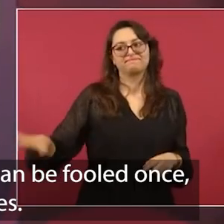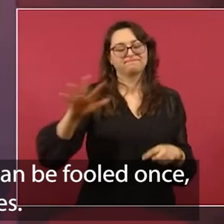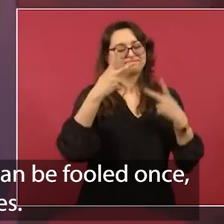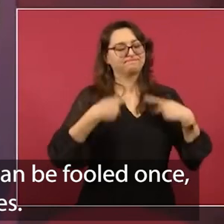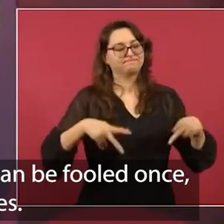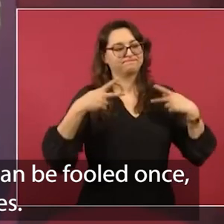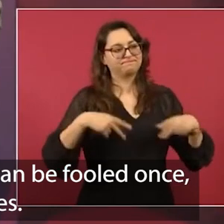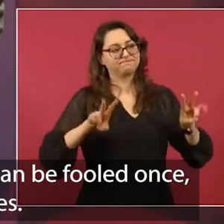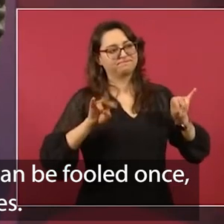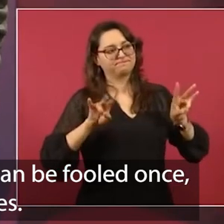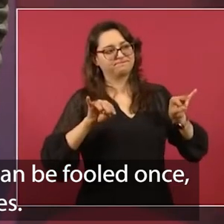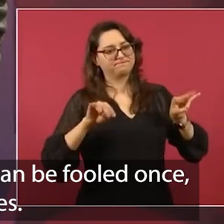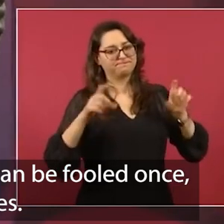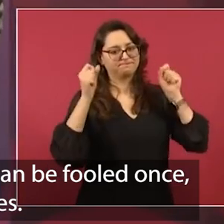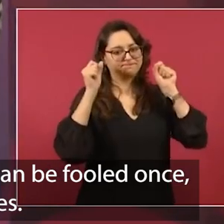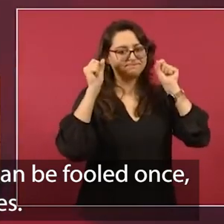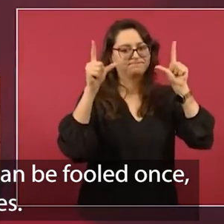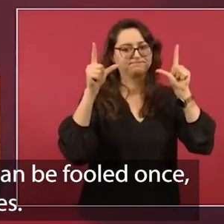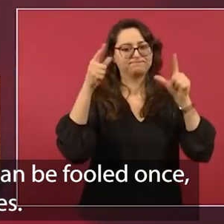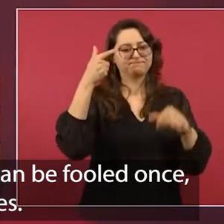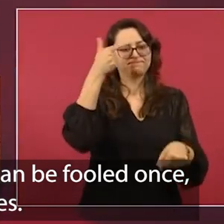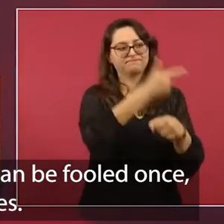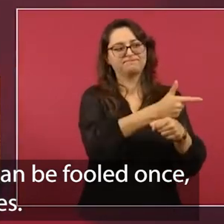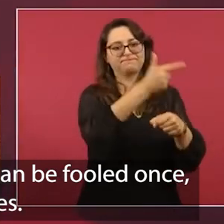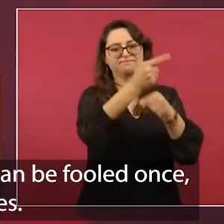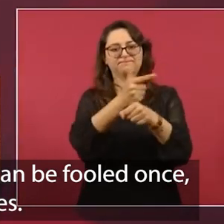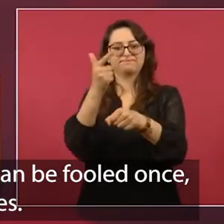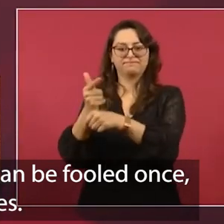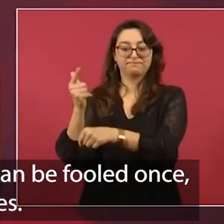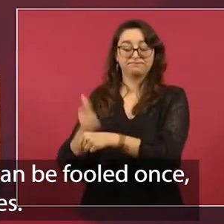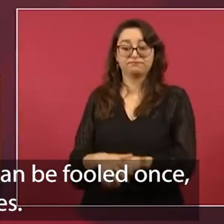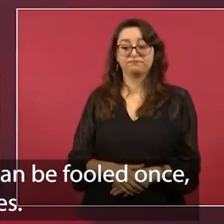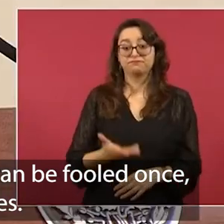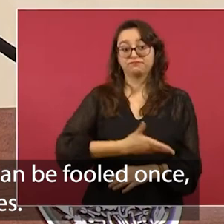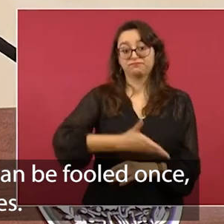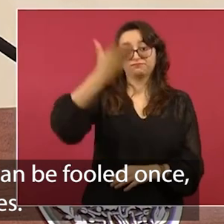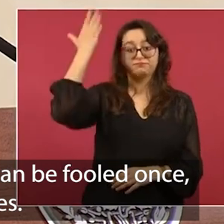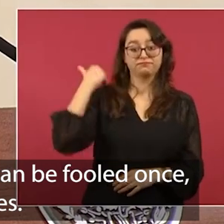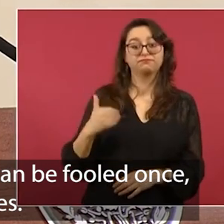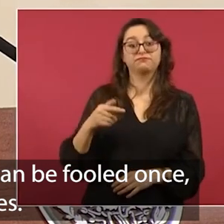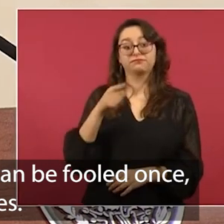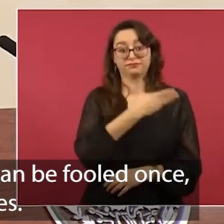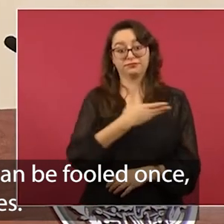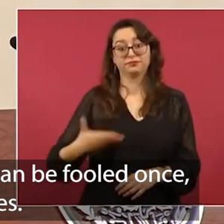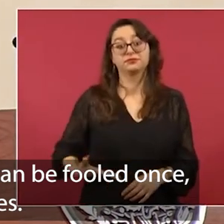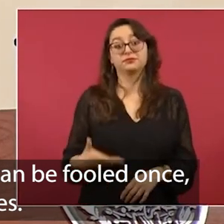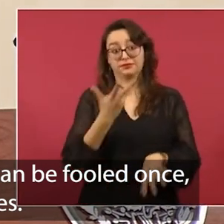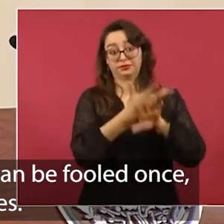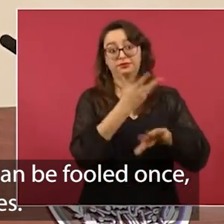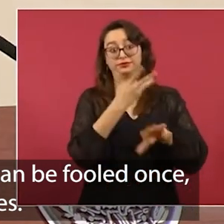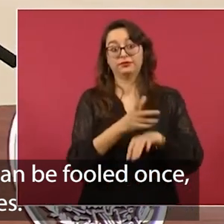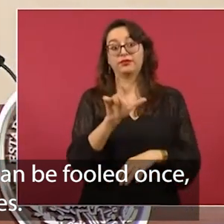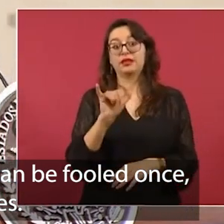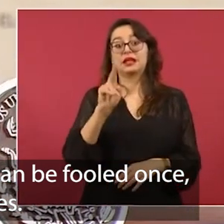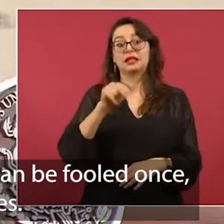Y como decía Abraham Lincoln, ese gran libertador, a un